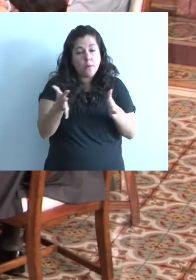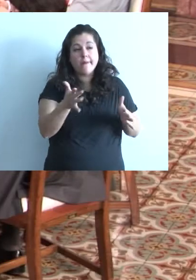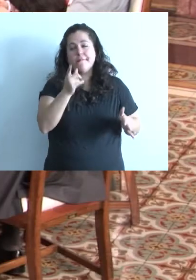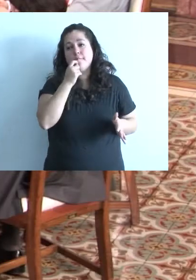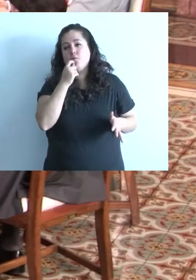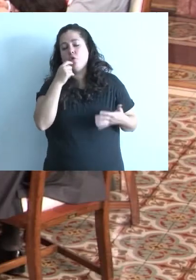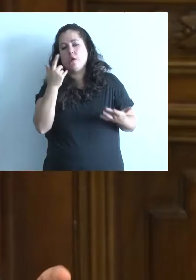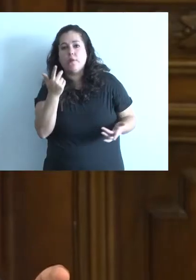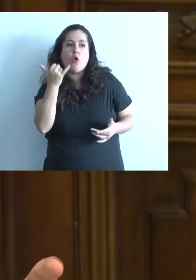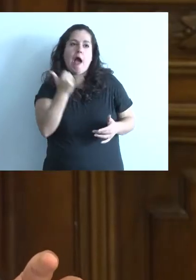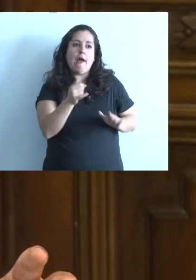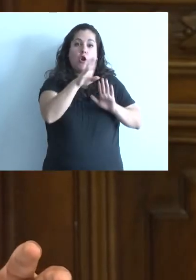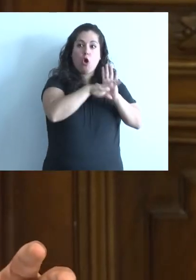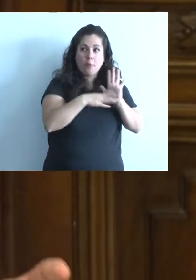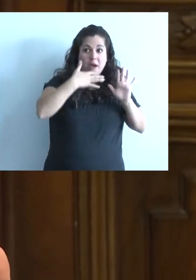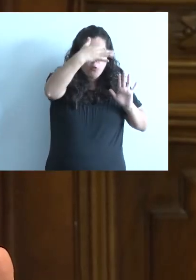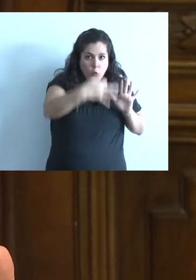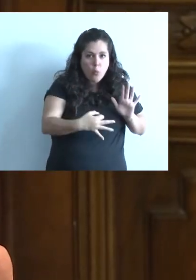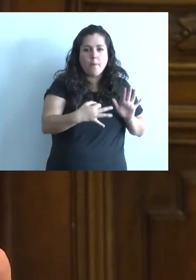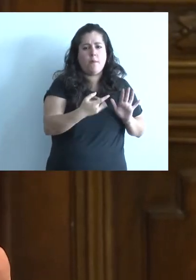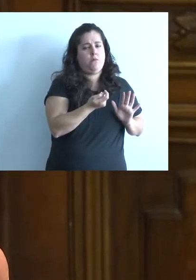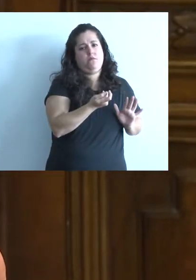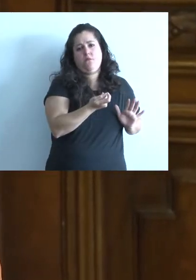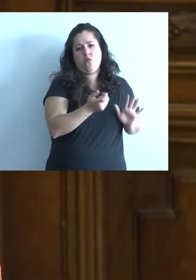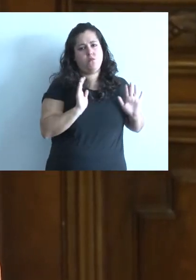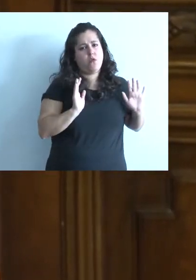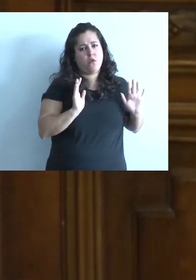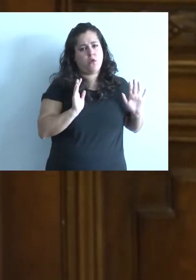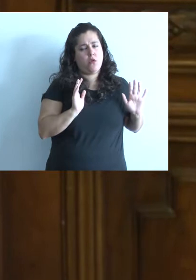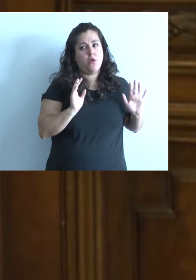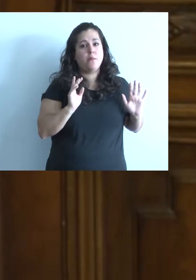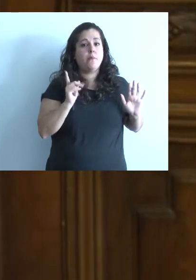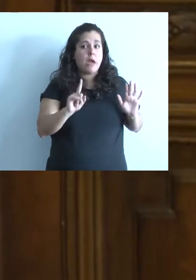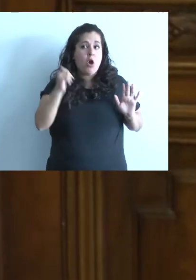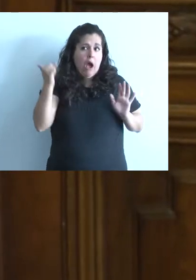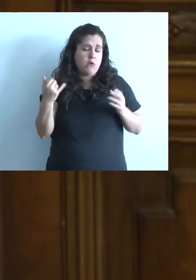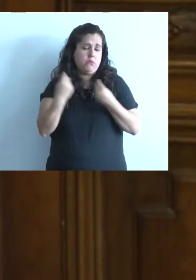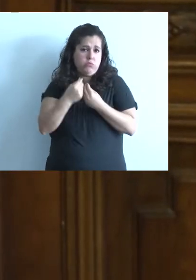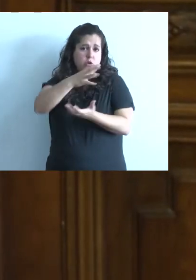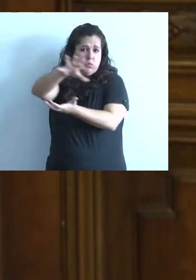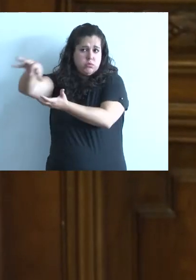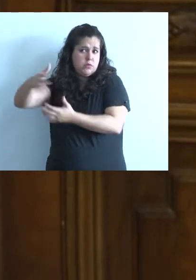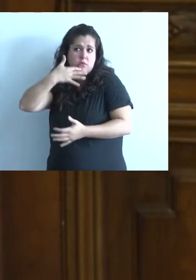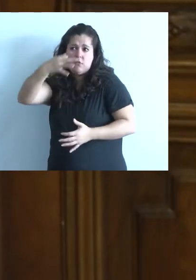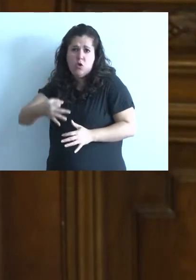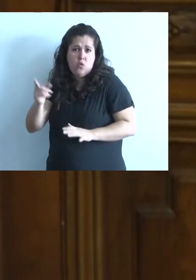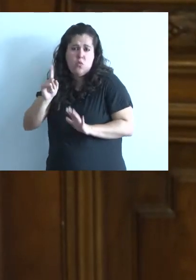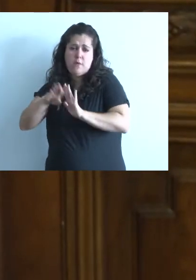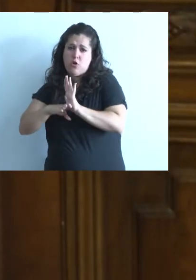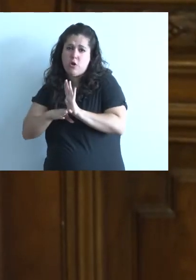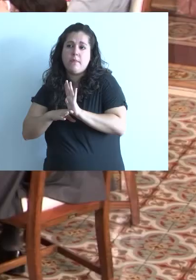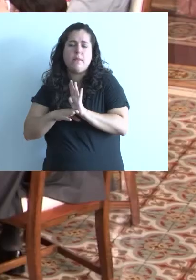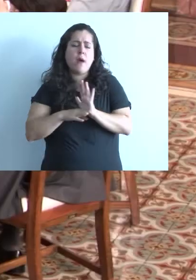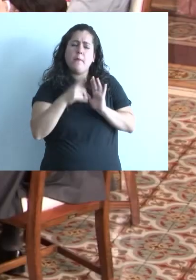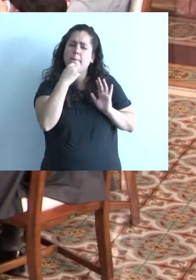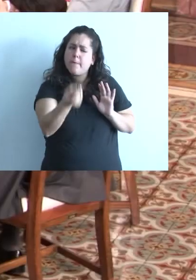o menos están en norma, es decir, no dentro de la cámara, pero hay muchos más que